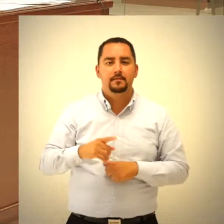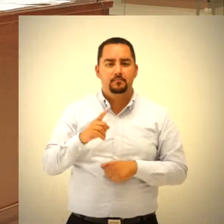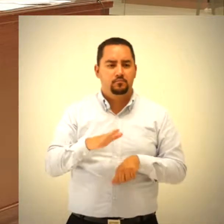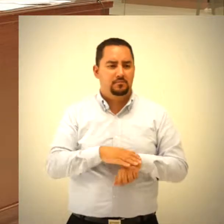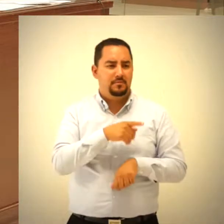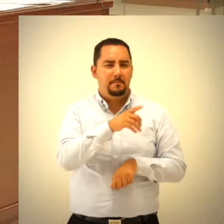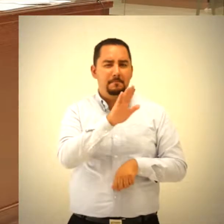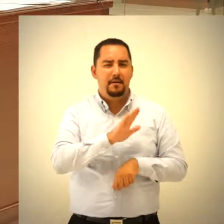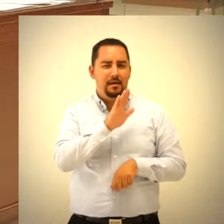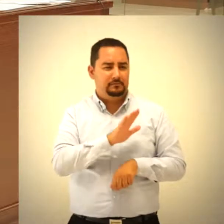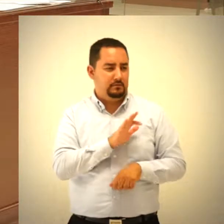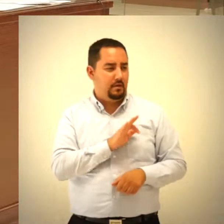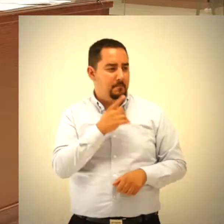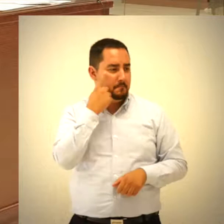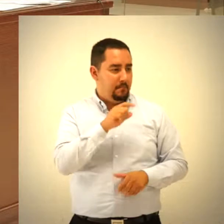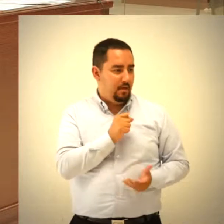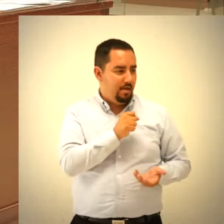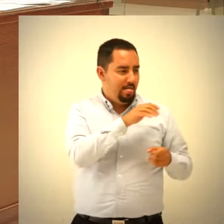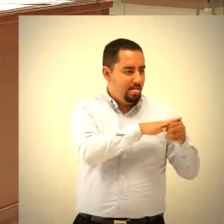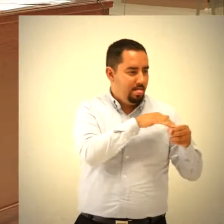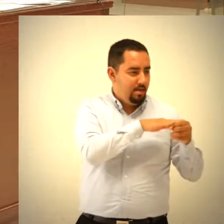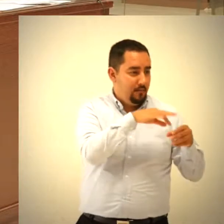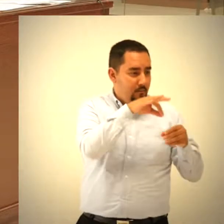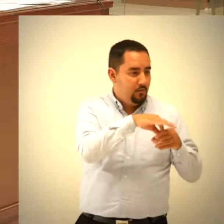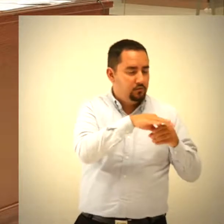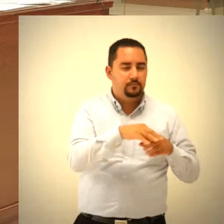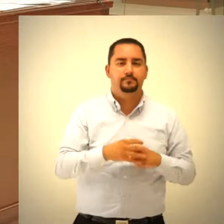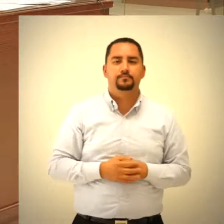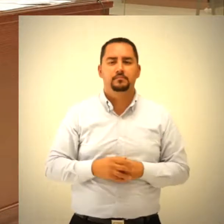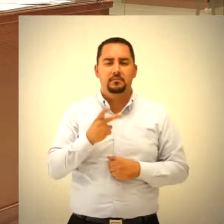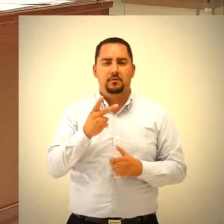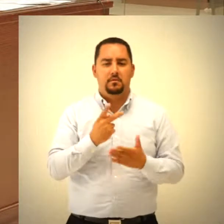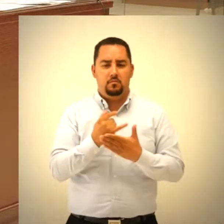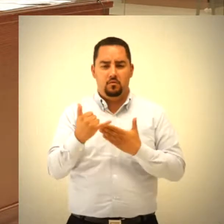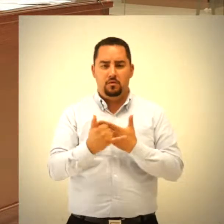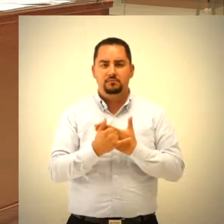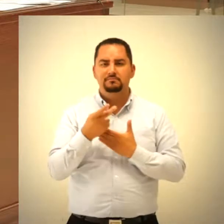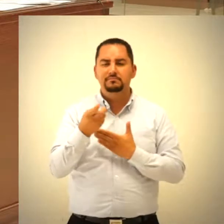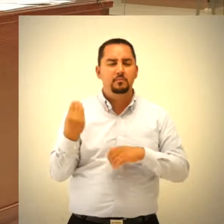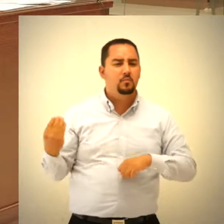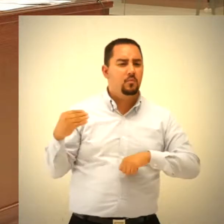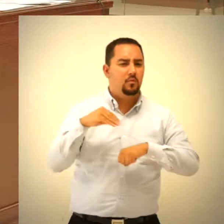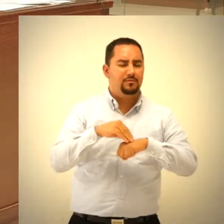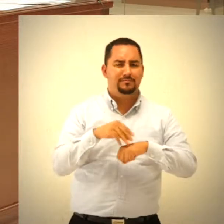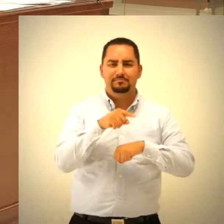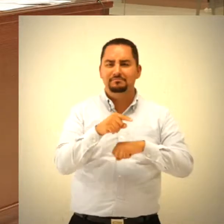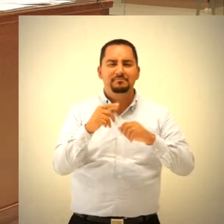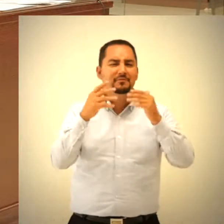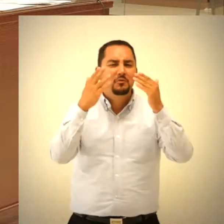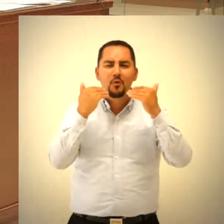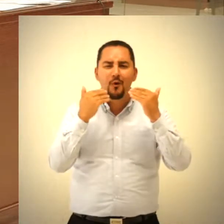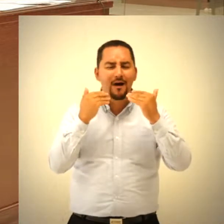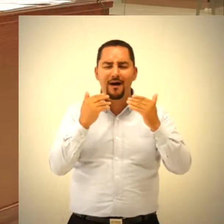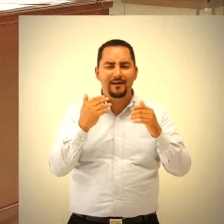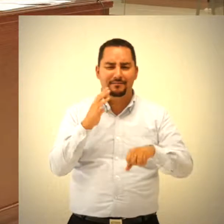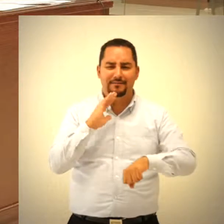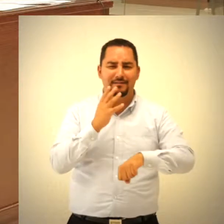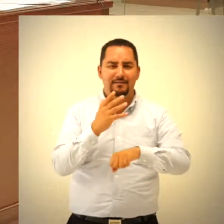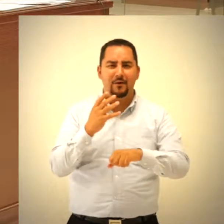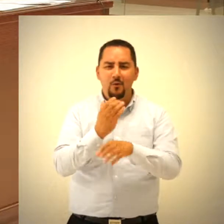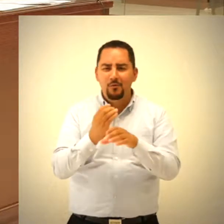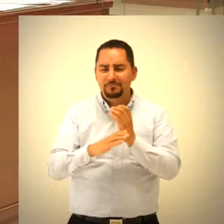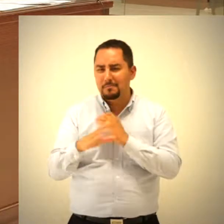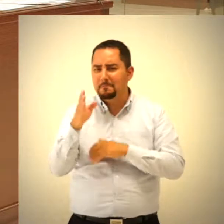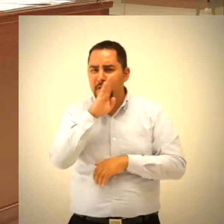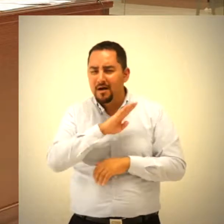coacción o inducción al voto. En el proyecto que se pone a su consideración, se plantea declarar inexistentes las infracciones objeto del